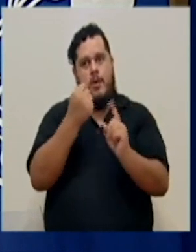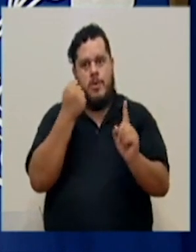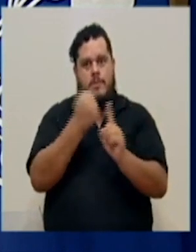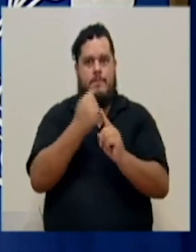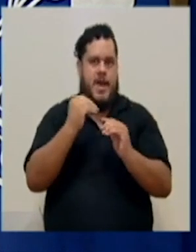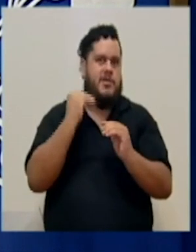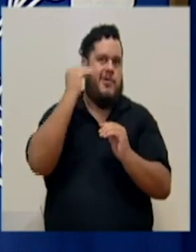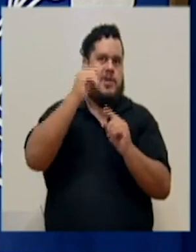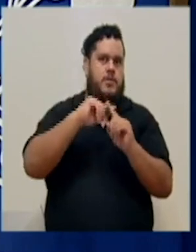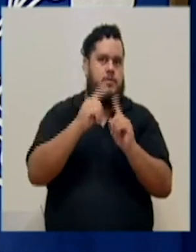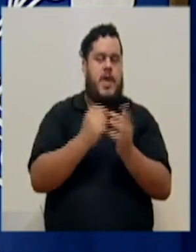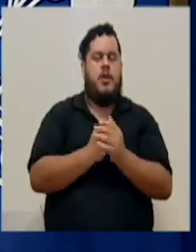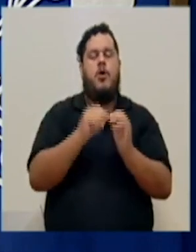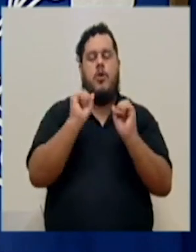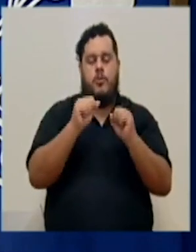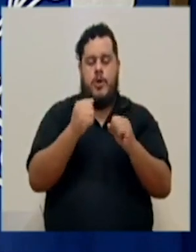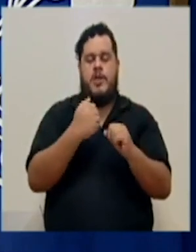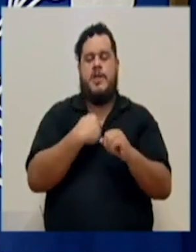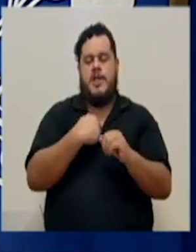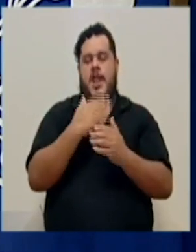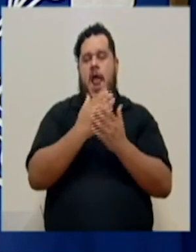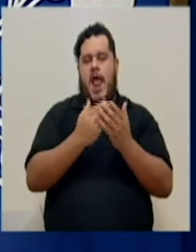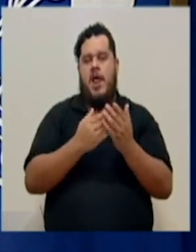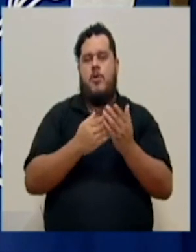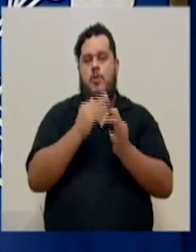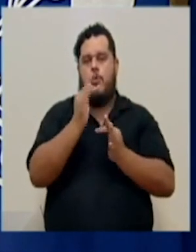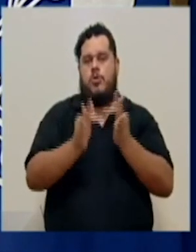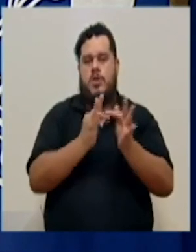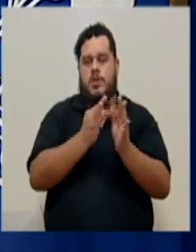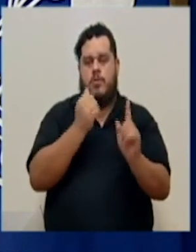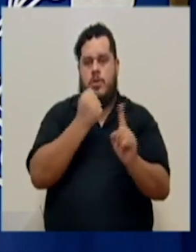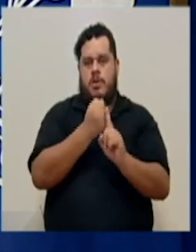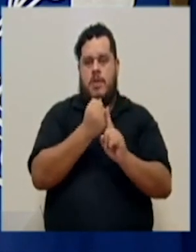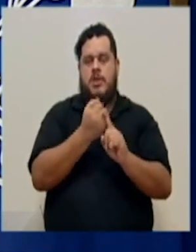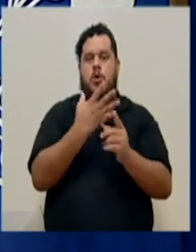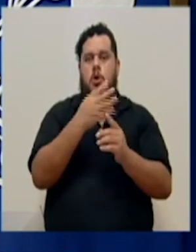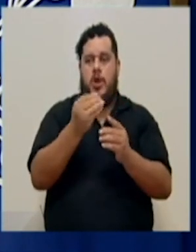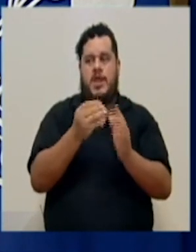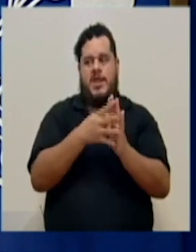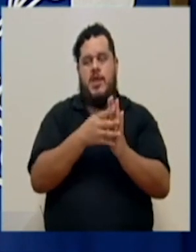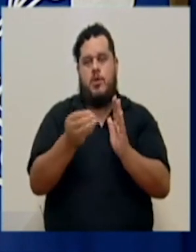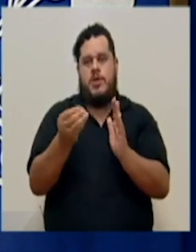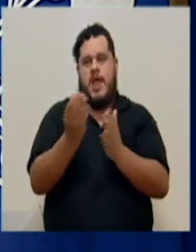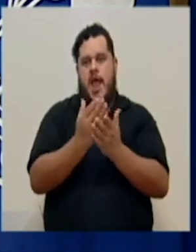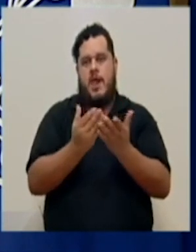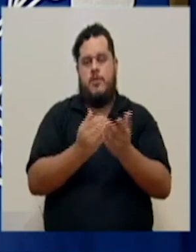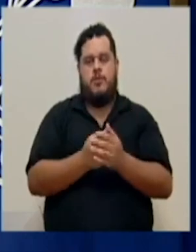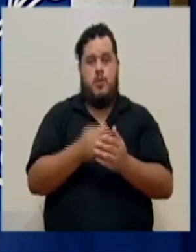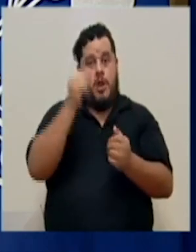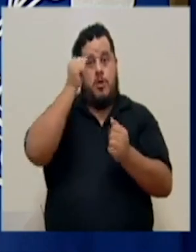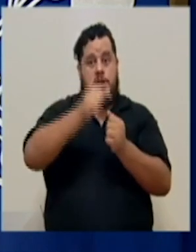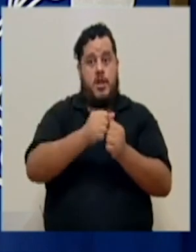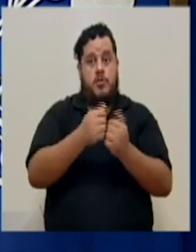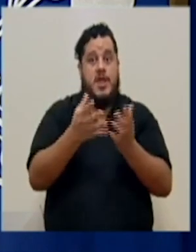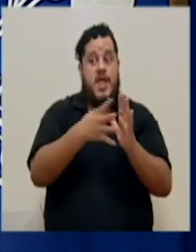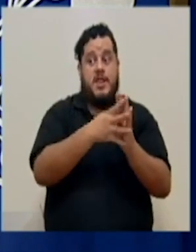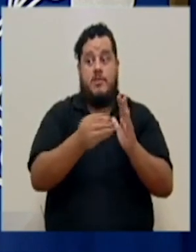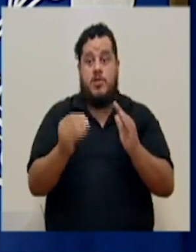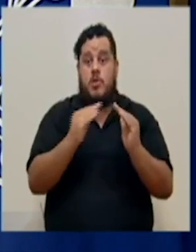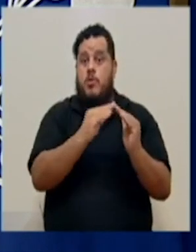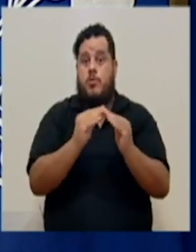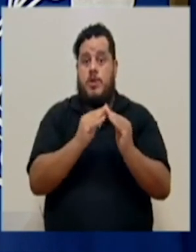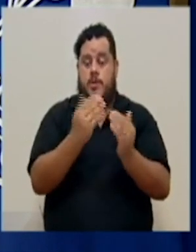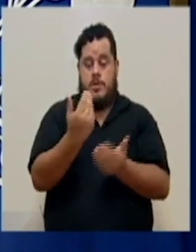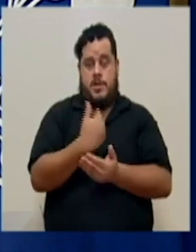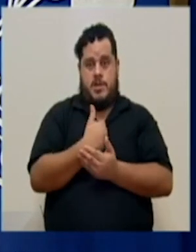altísimo, pero sí puede haber un impacto, sí puede haber, en realidad, el surgimiento de brotes. Recordemos que en medio de un escenario de transmisión comunitaria como el que